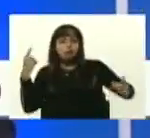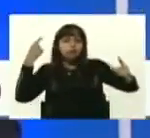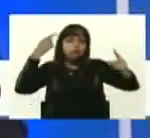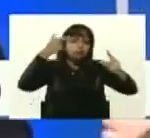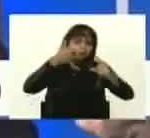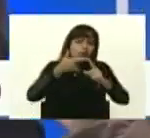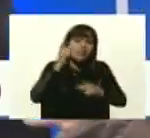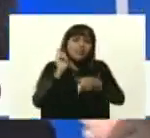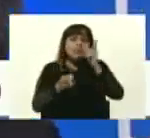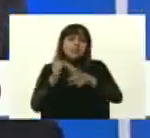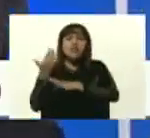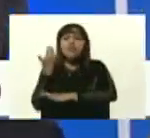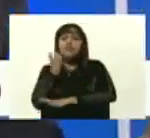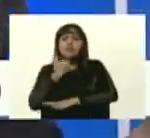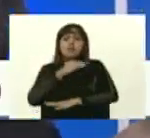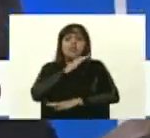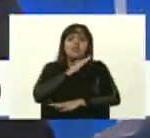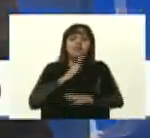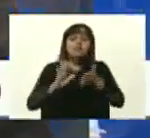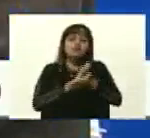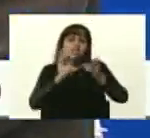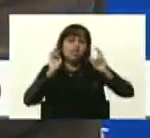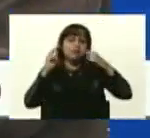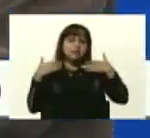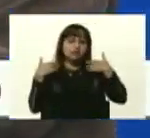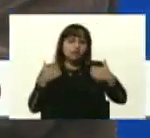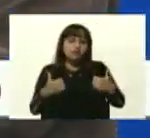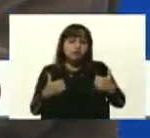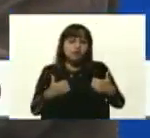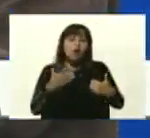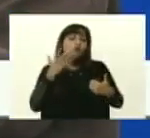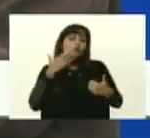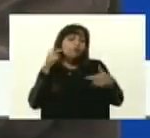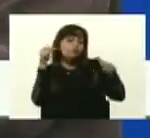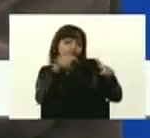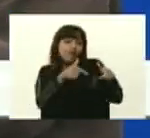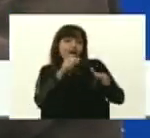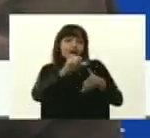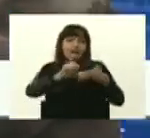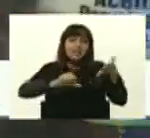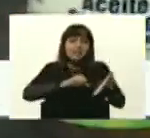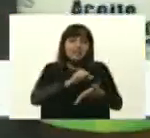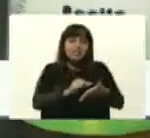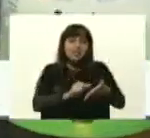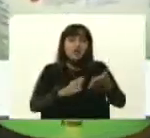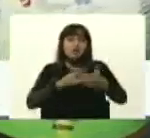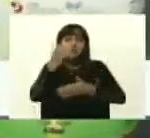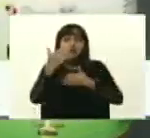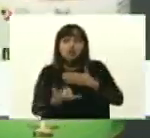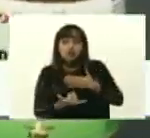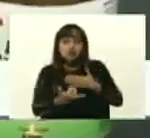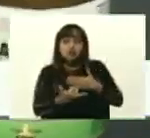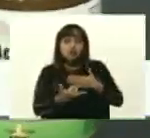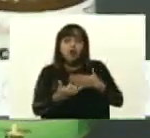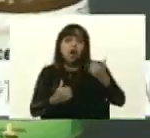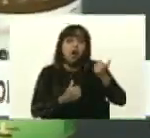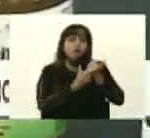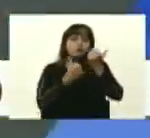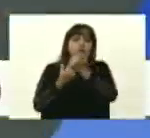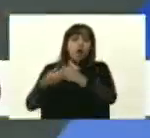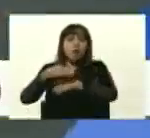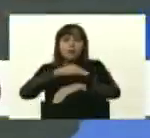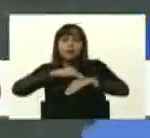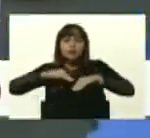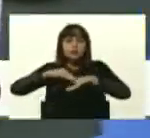en el tema de salud. En este caso particular es un proyecto financiado por nuestro ministerio